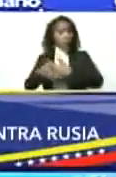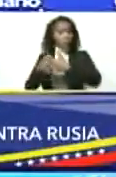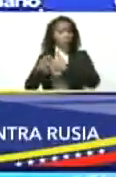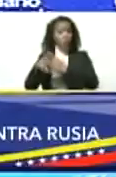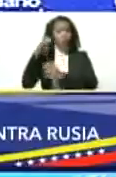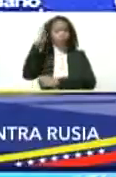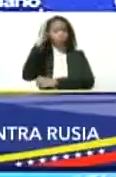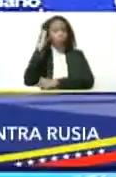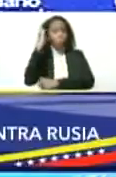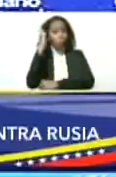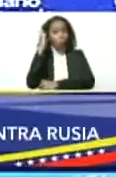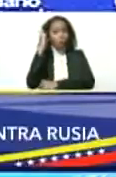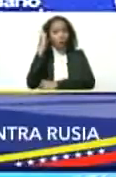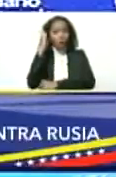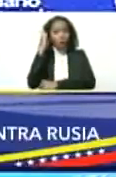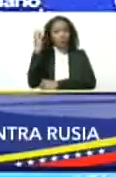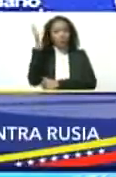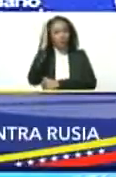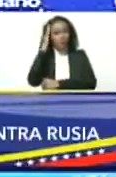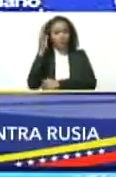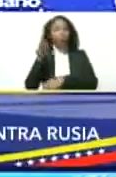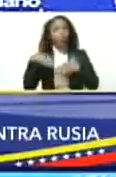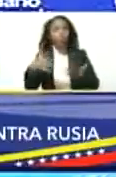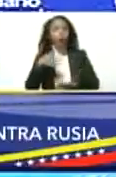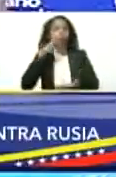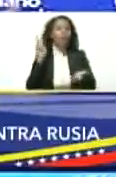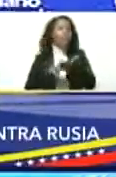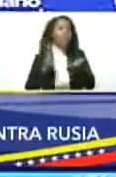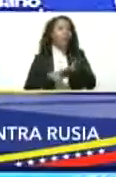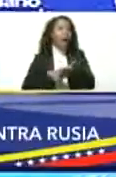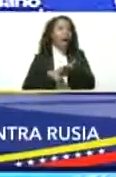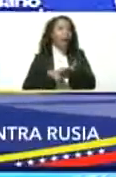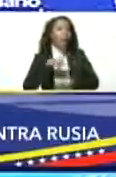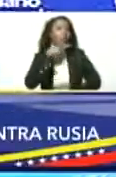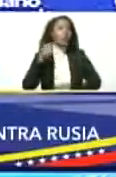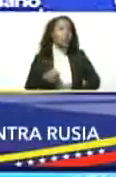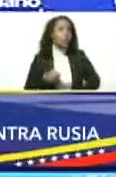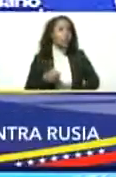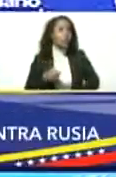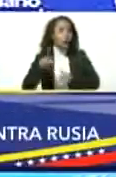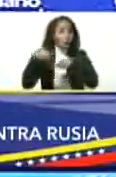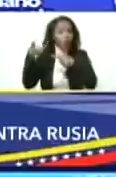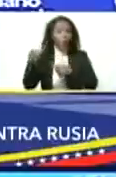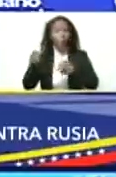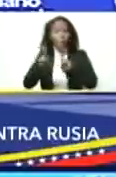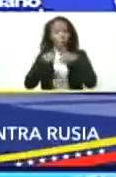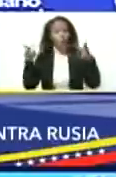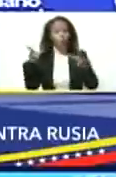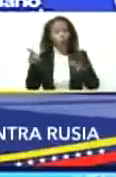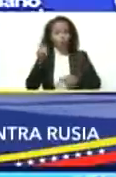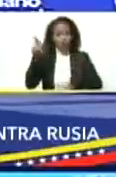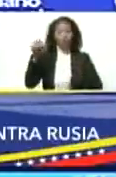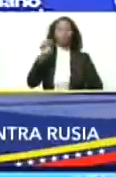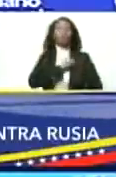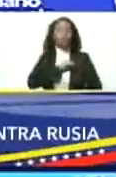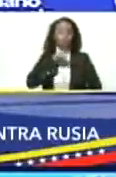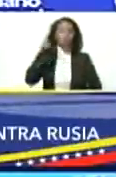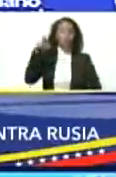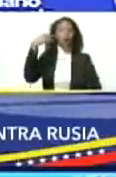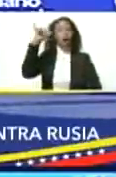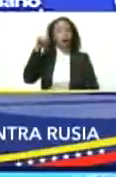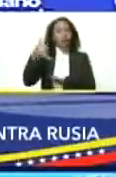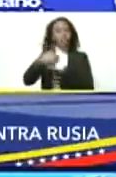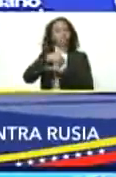europeos se enteren de la verdad por Rusia Today y Sputnik? Y eso le temen. Son muy débiles.